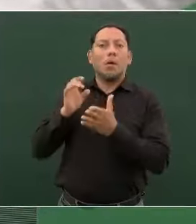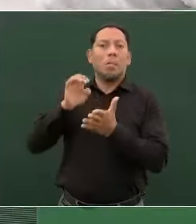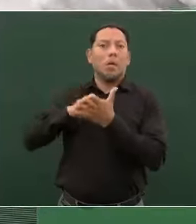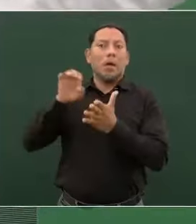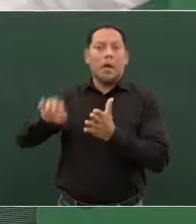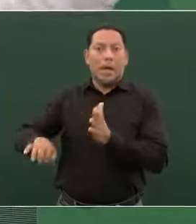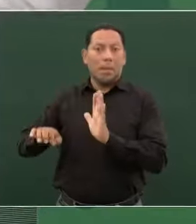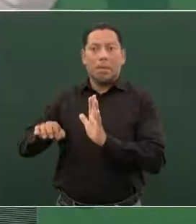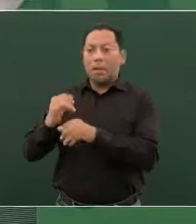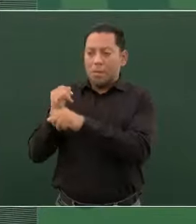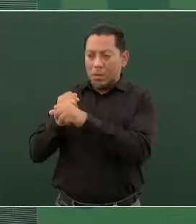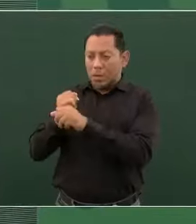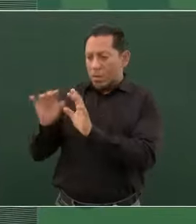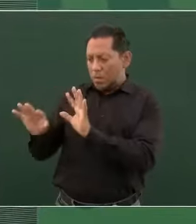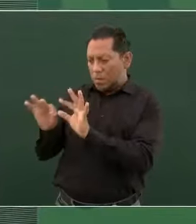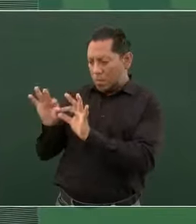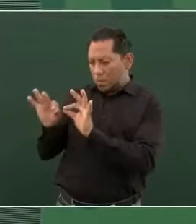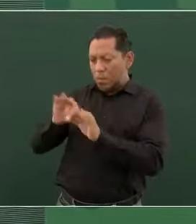conviene a los potentados.